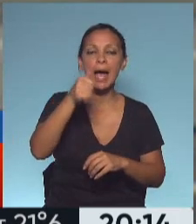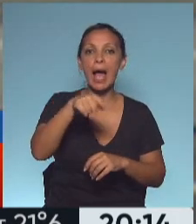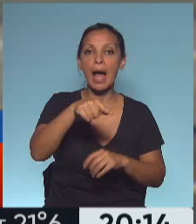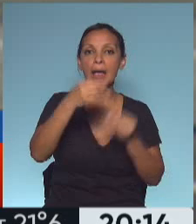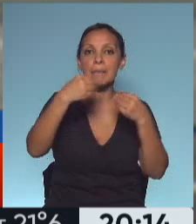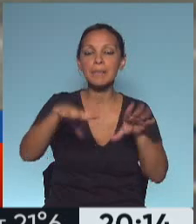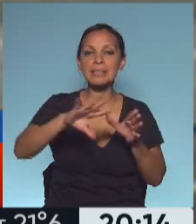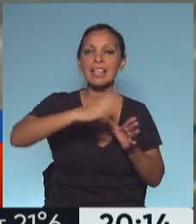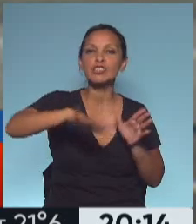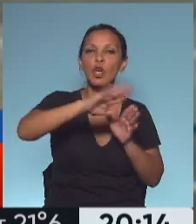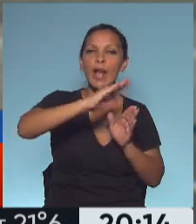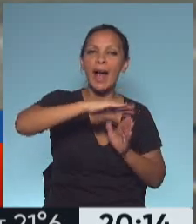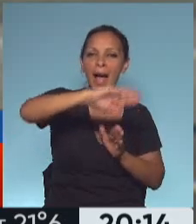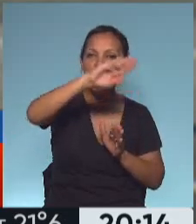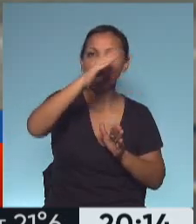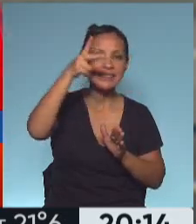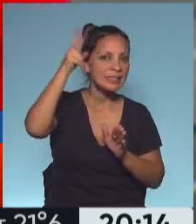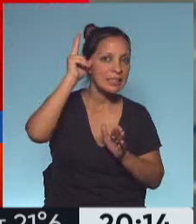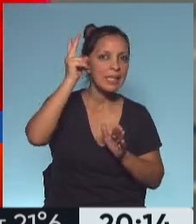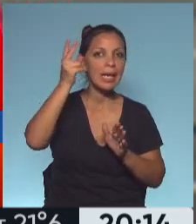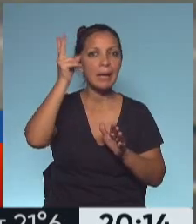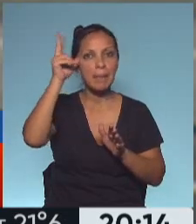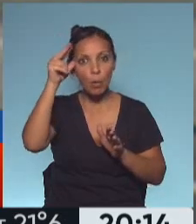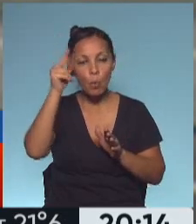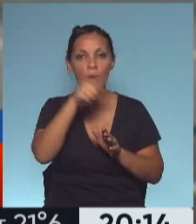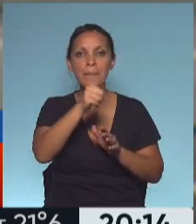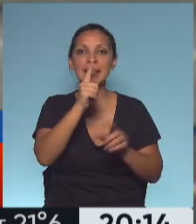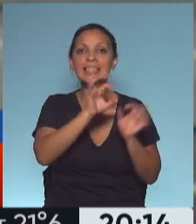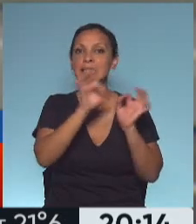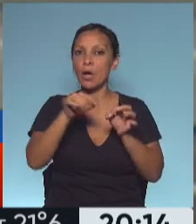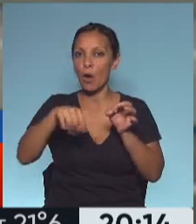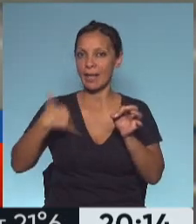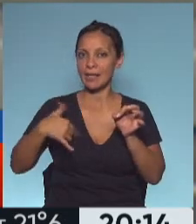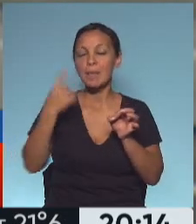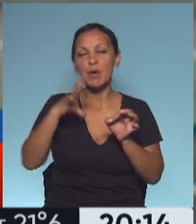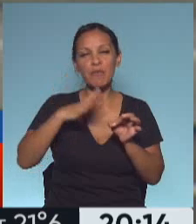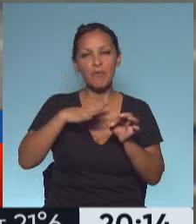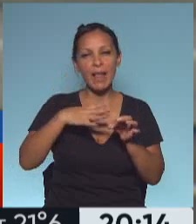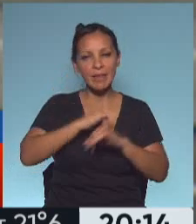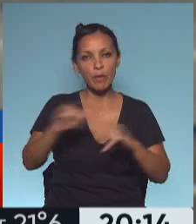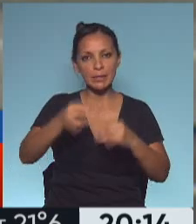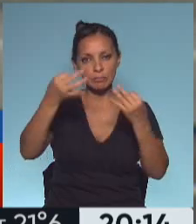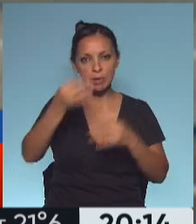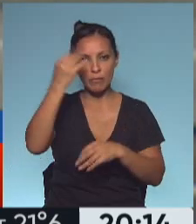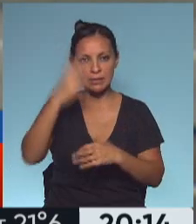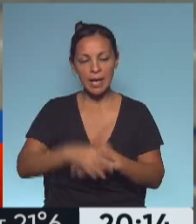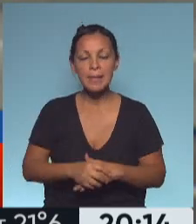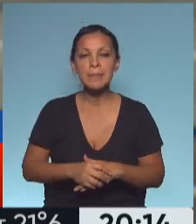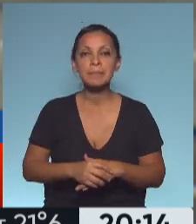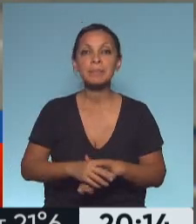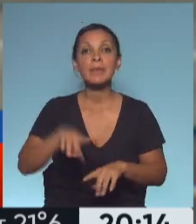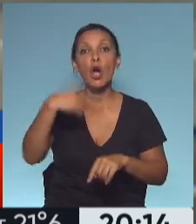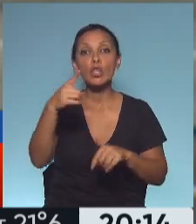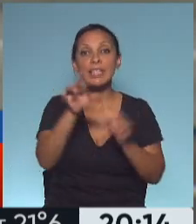Pacífico, Chile, Perú, que parece que también está en nuestro país, pero de esa todavía no tenemos mucha información. Todas las variantes parecen ser más,